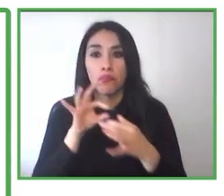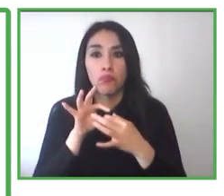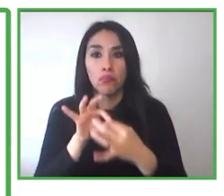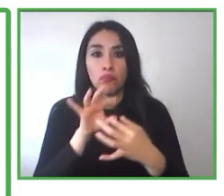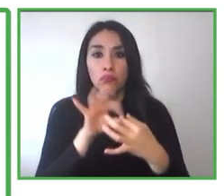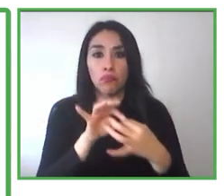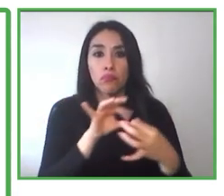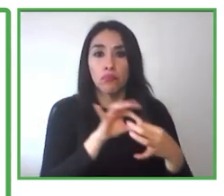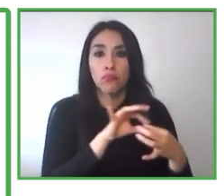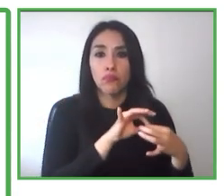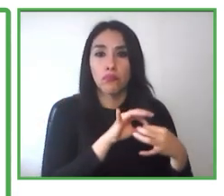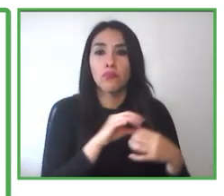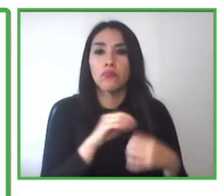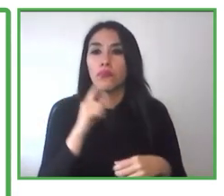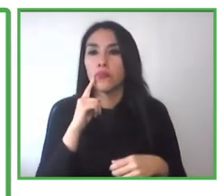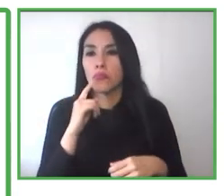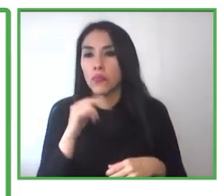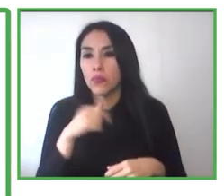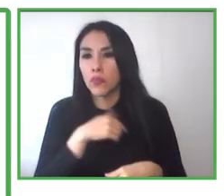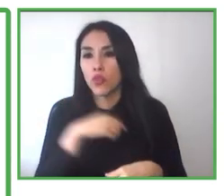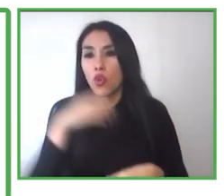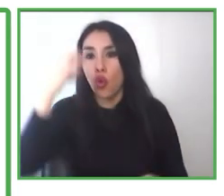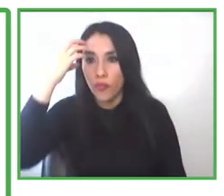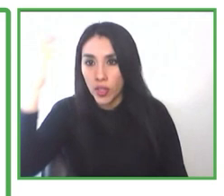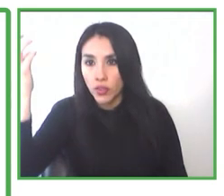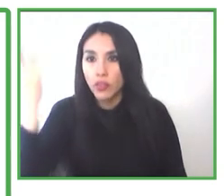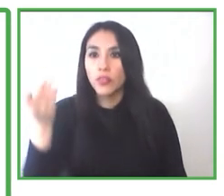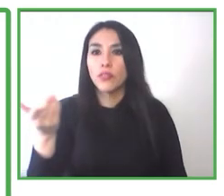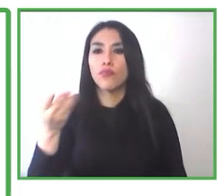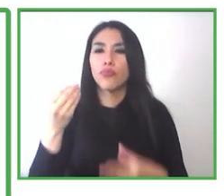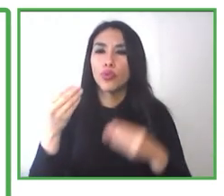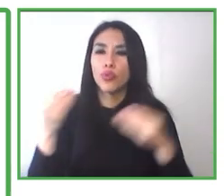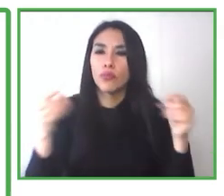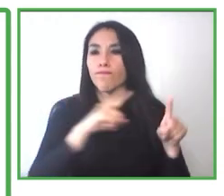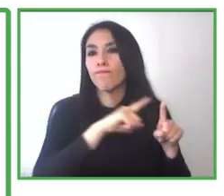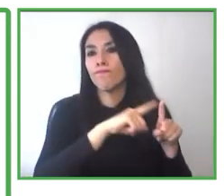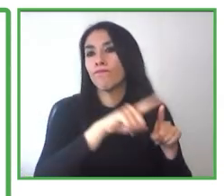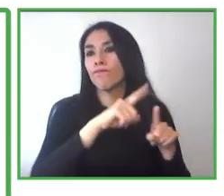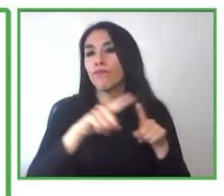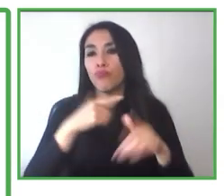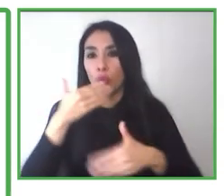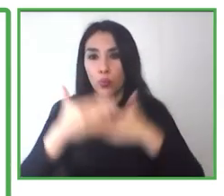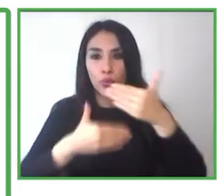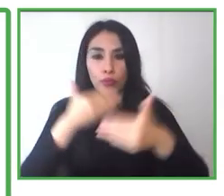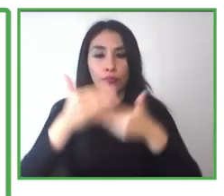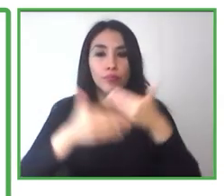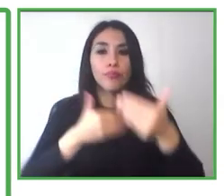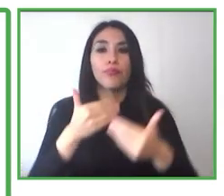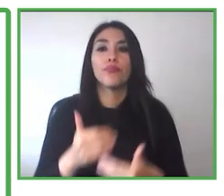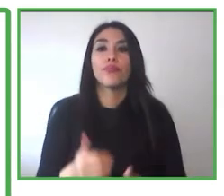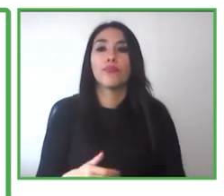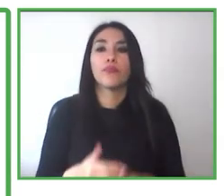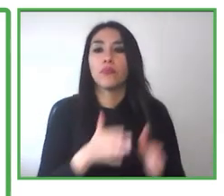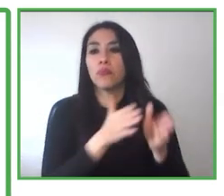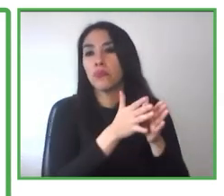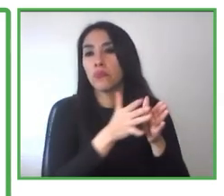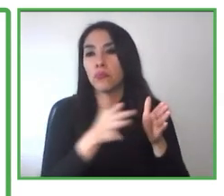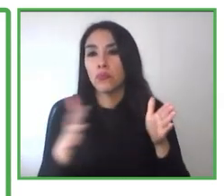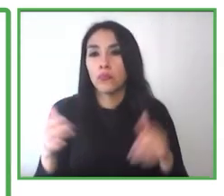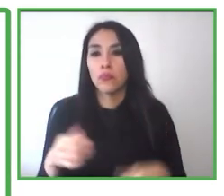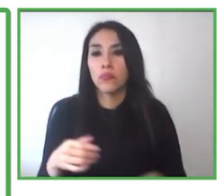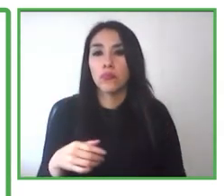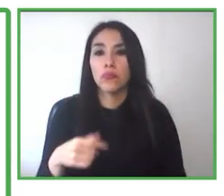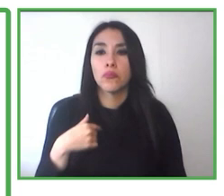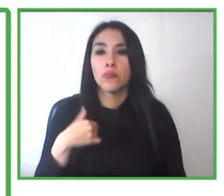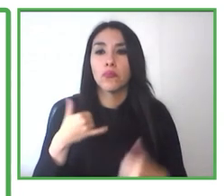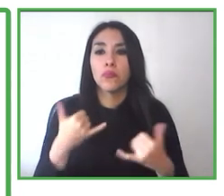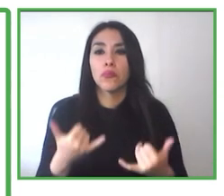procesos, pero podríamos sintetizar en cuatro grandes etapas nuestro programa de inclusión. Primero, las personas que